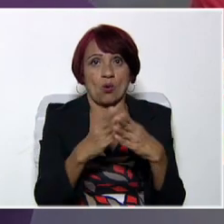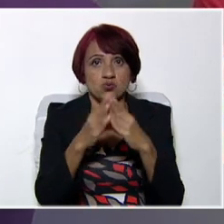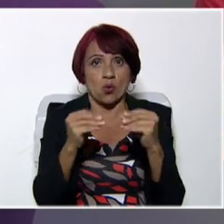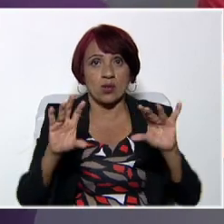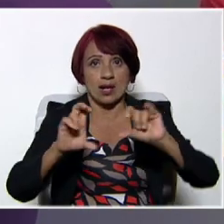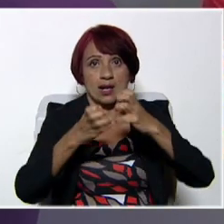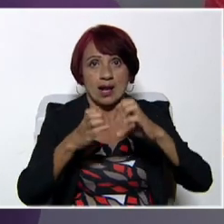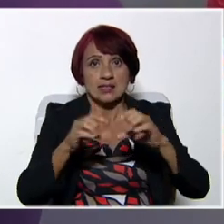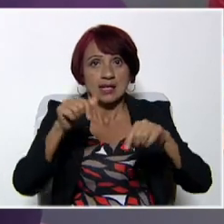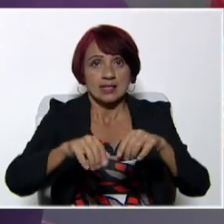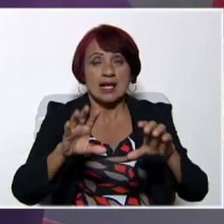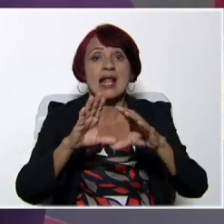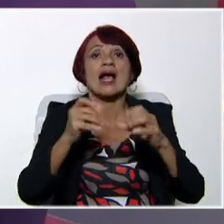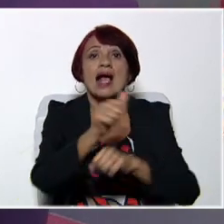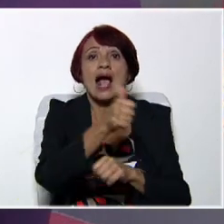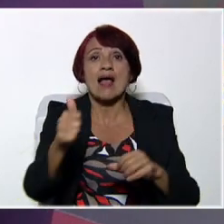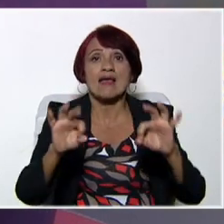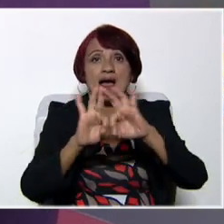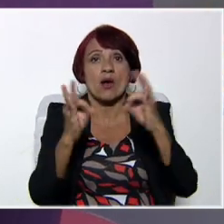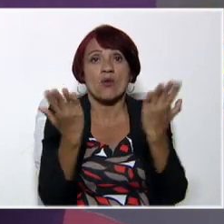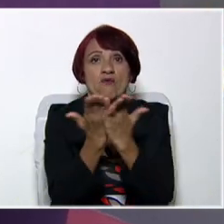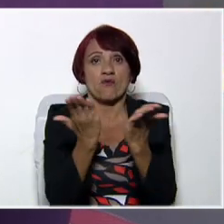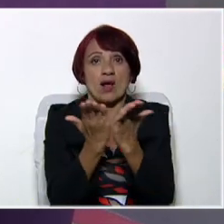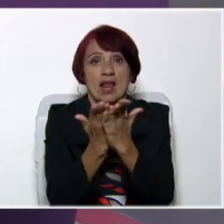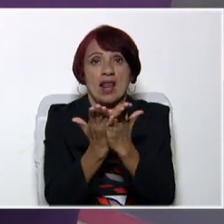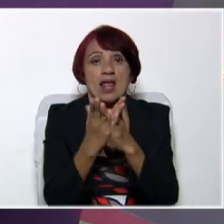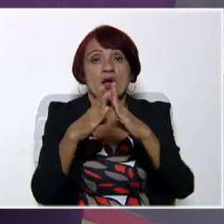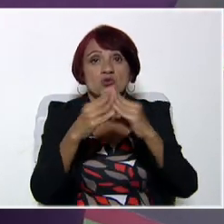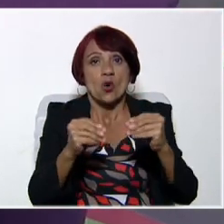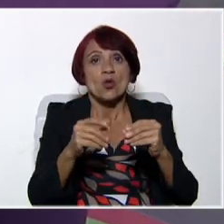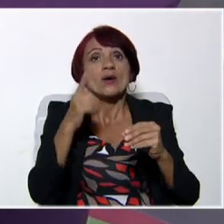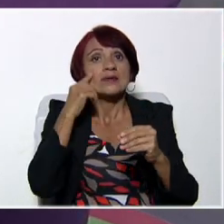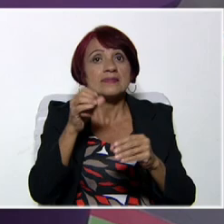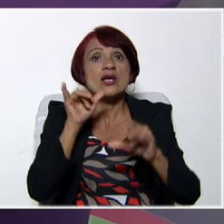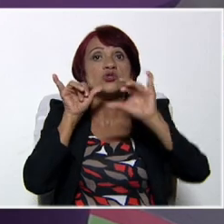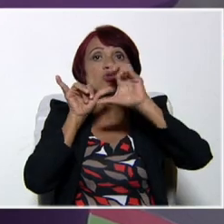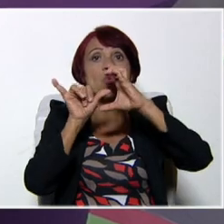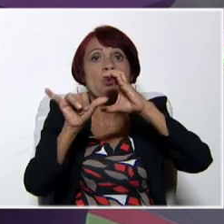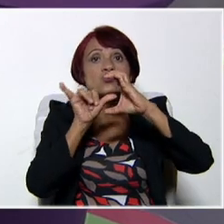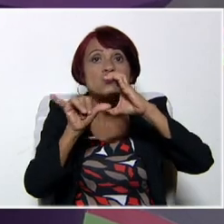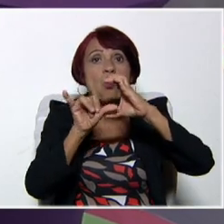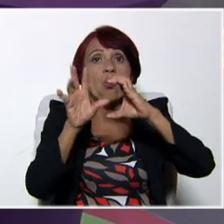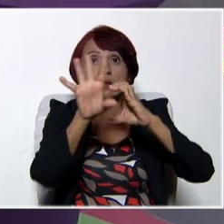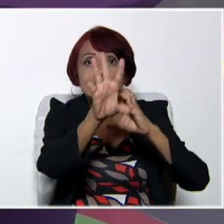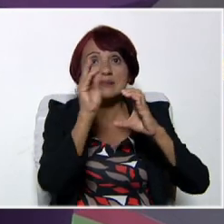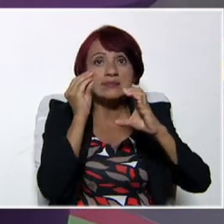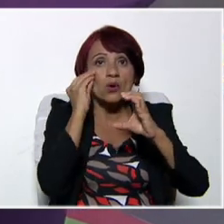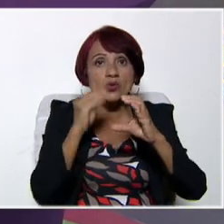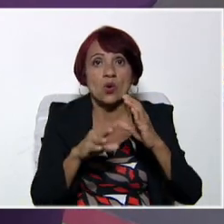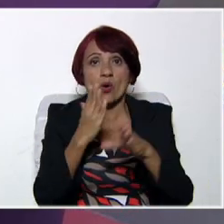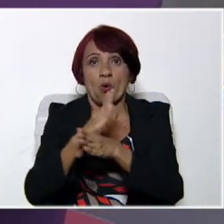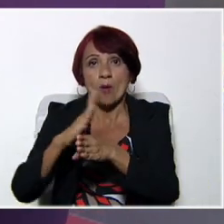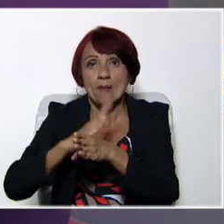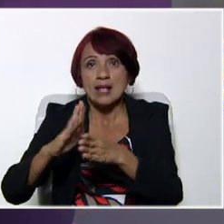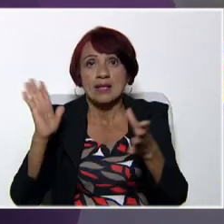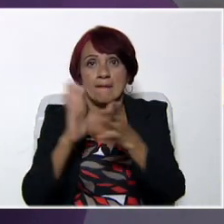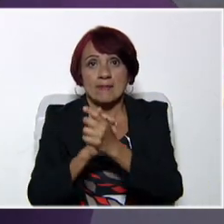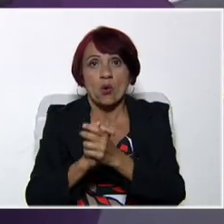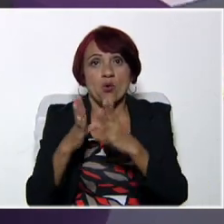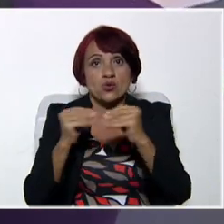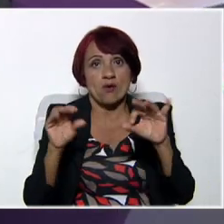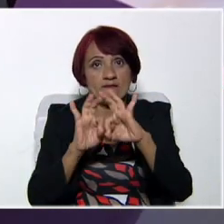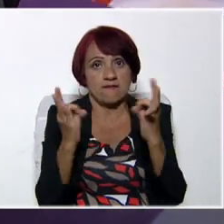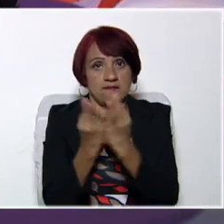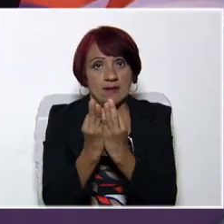en nuestra página oficial de YouTube, que es Cada Familia Una Escuela. Le dan me gusta y lo comparten con amigos y familiares. Pero